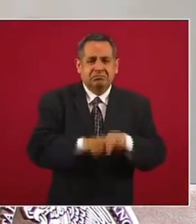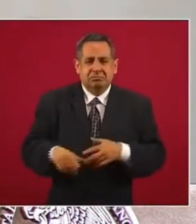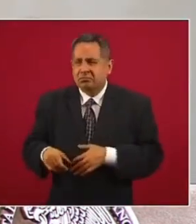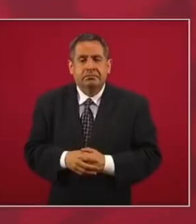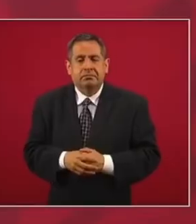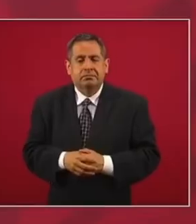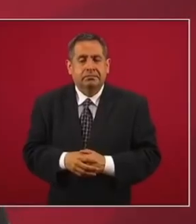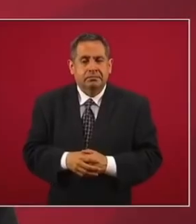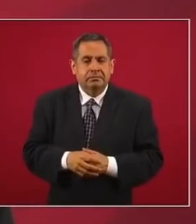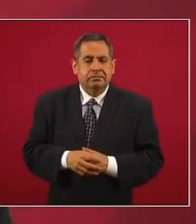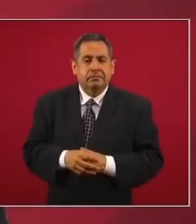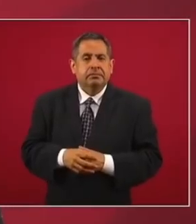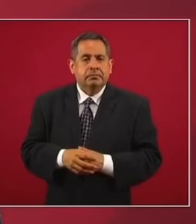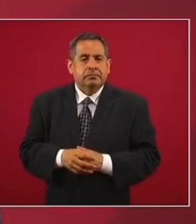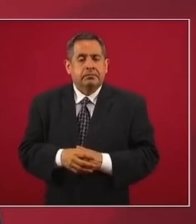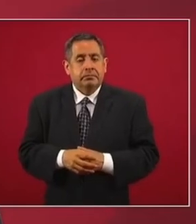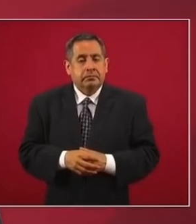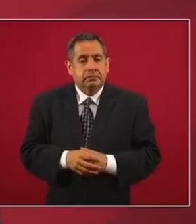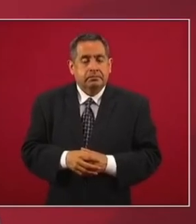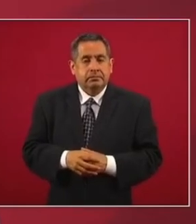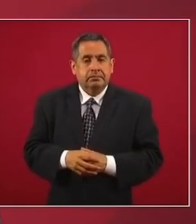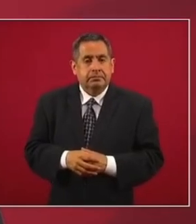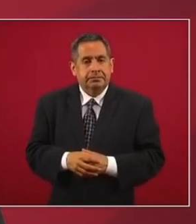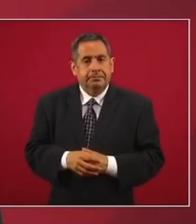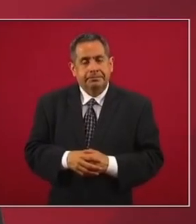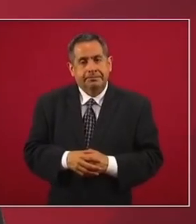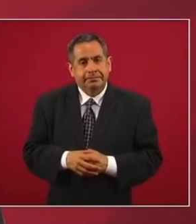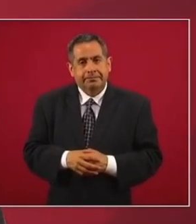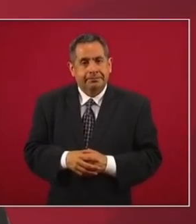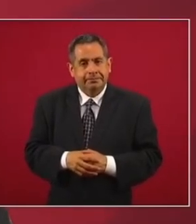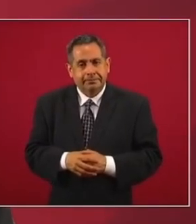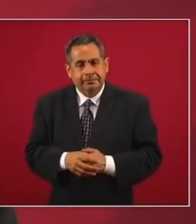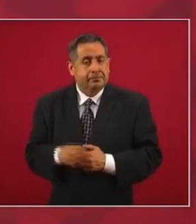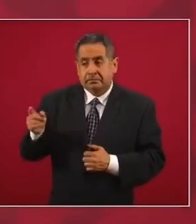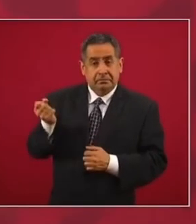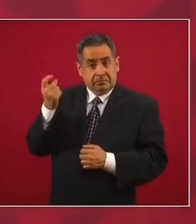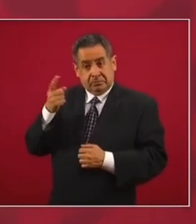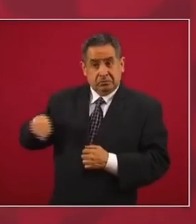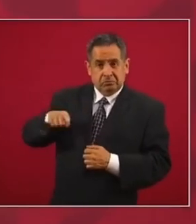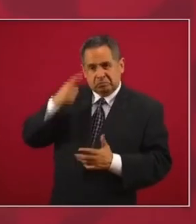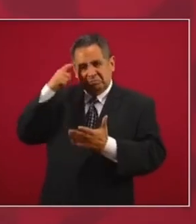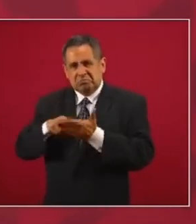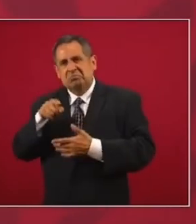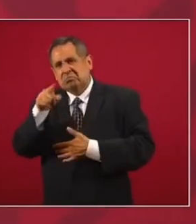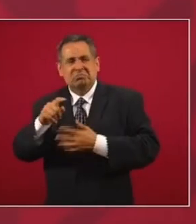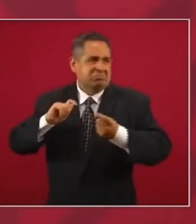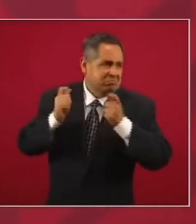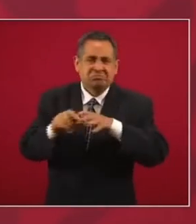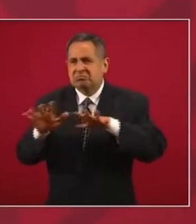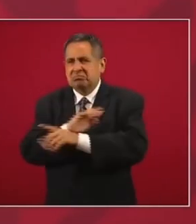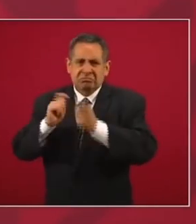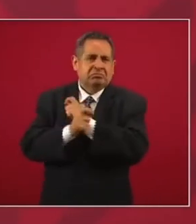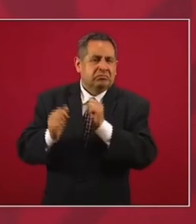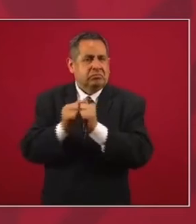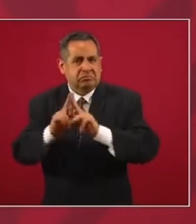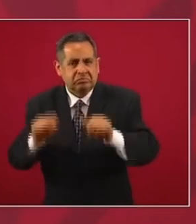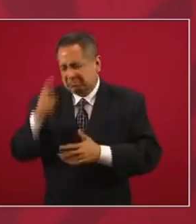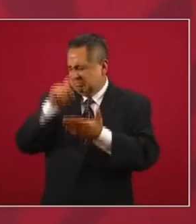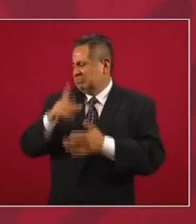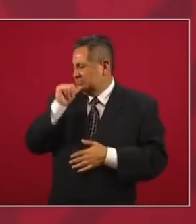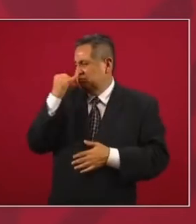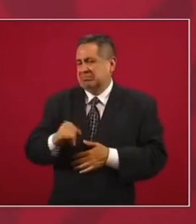llamaban a no votar, y no creían en la posibilidad de transformar de manera pacífica.